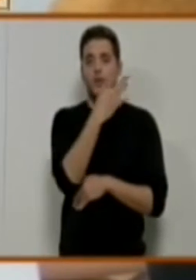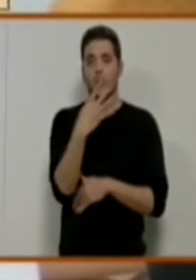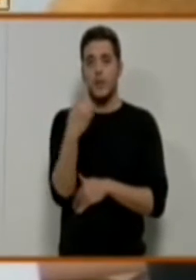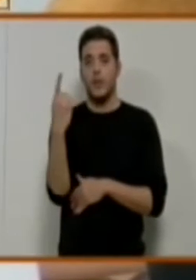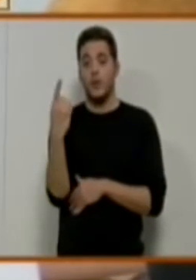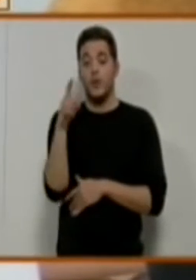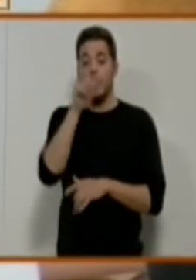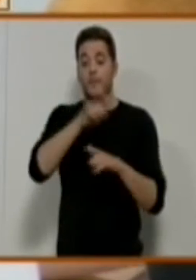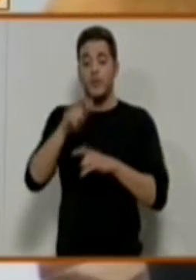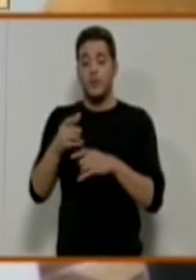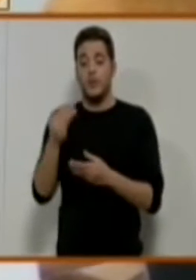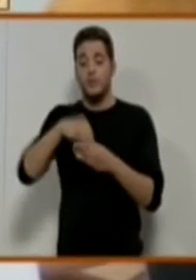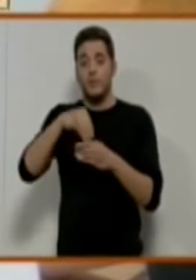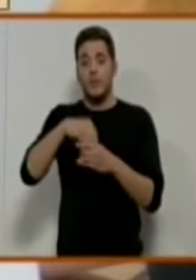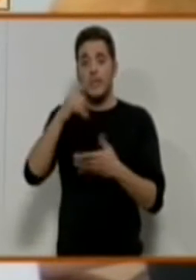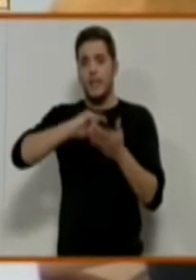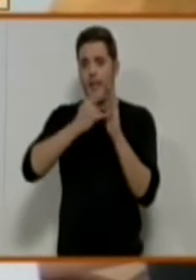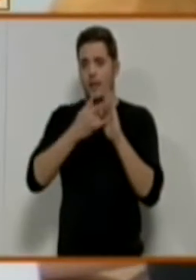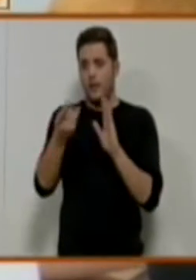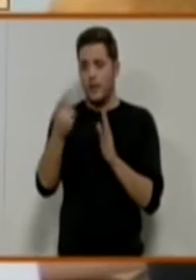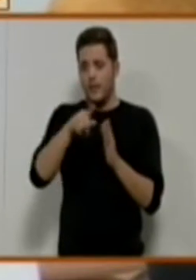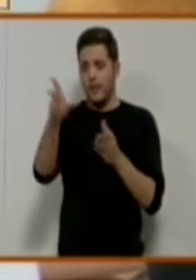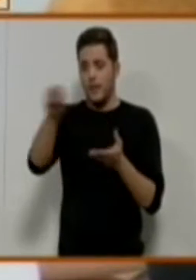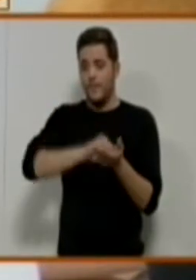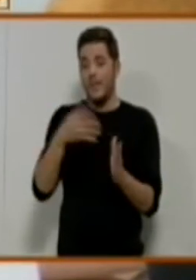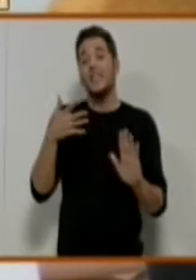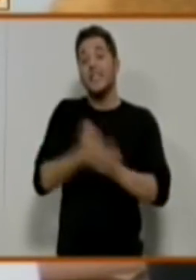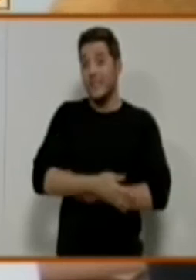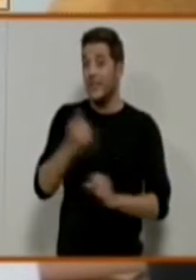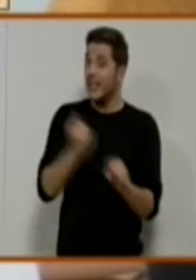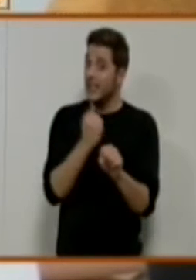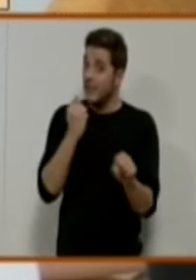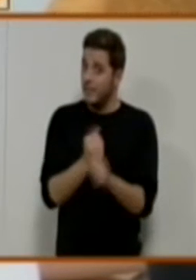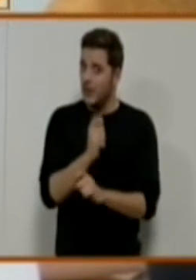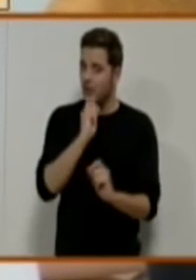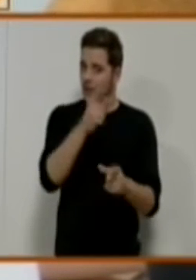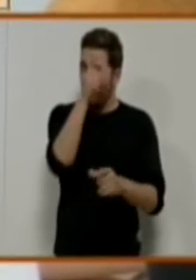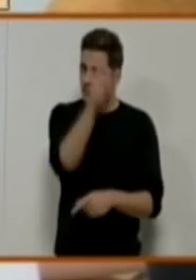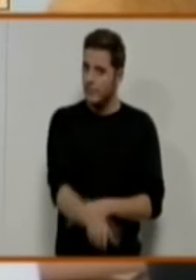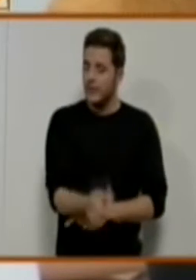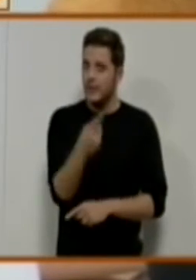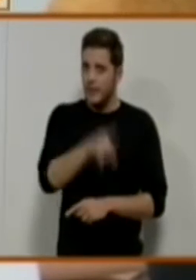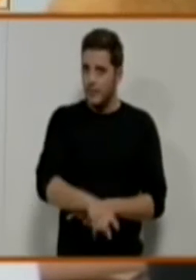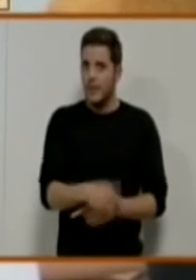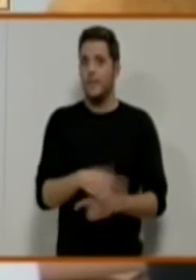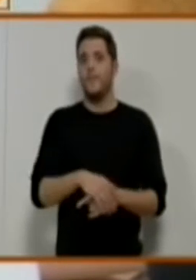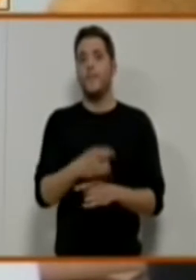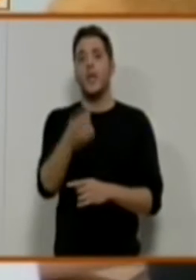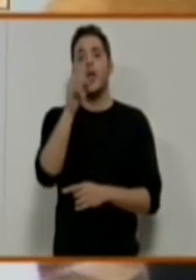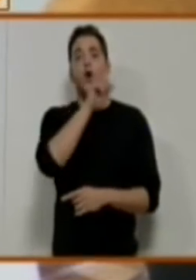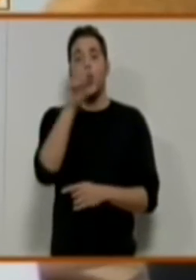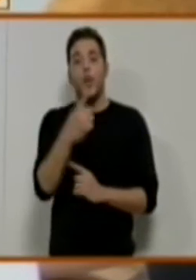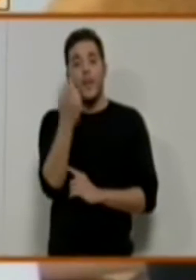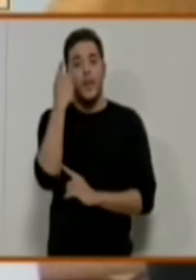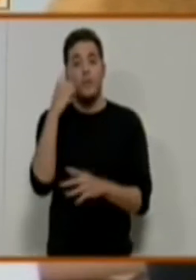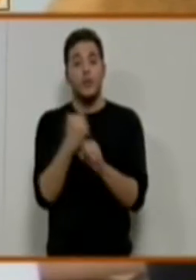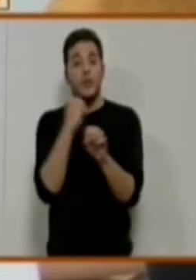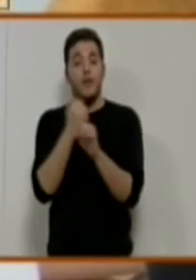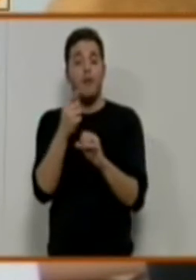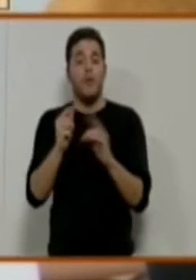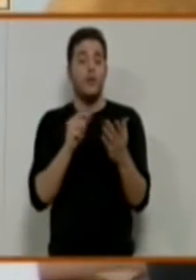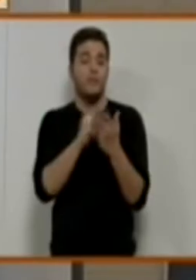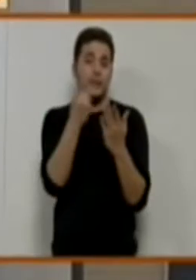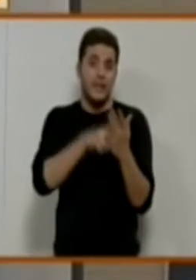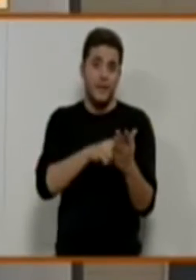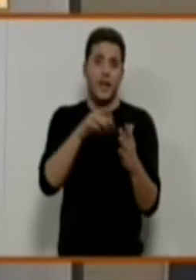técnico que también se ha tenido que contratar, también es un empleo. Se ha realizado un taller de empleo para 12 alumnos trabajadores. Además, se tiene una agencia de